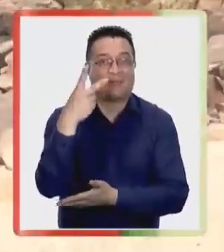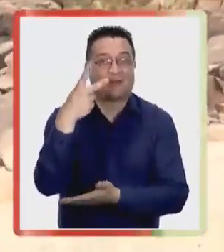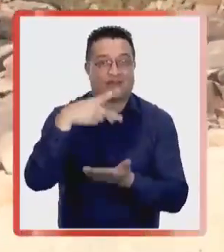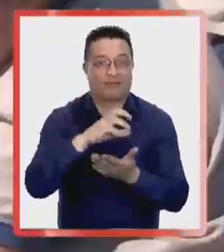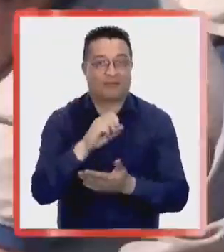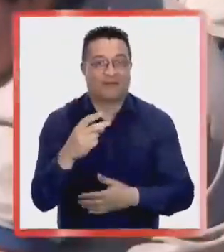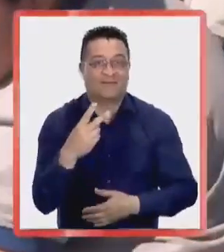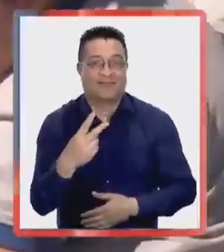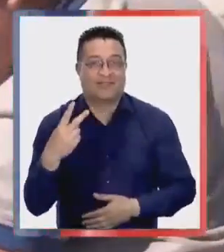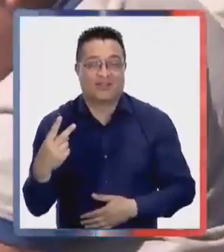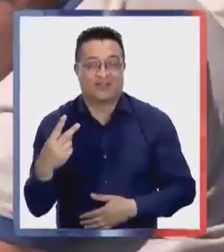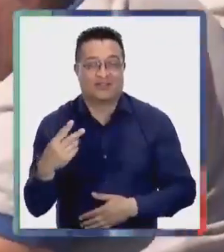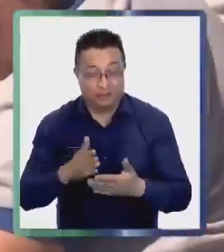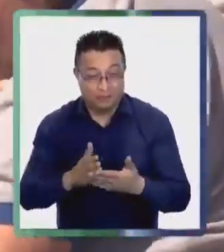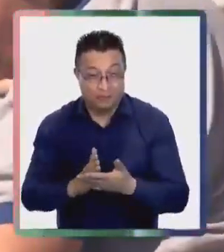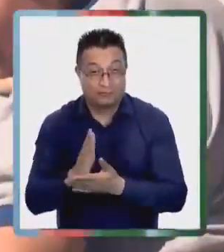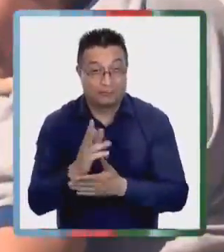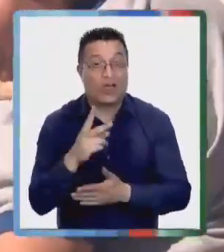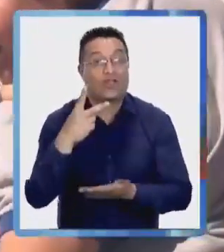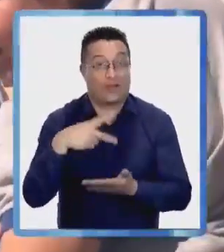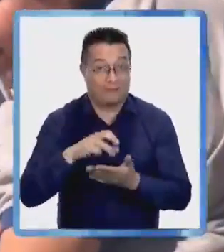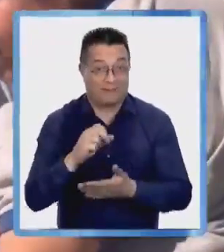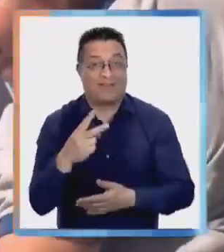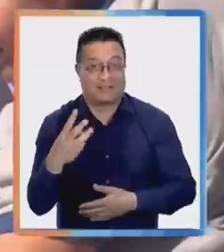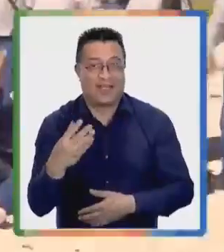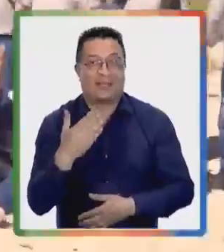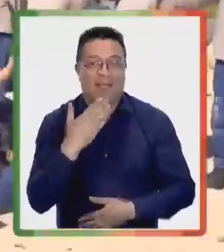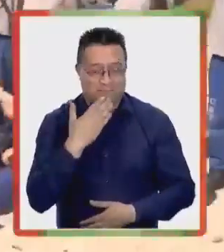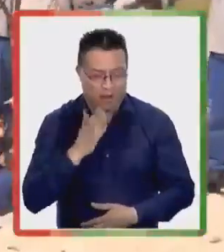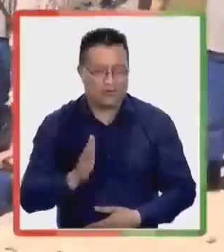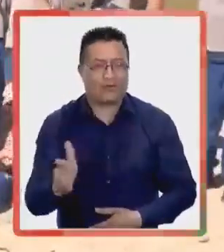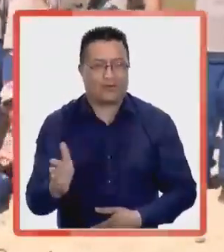2022 y continuará el 2023.